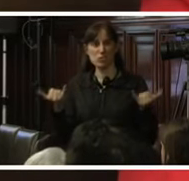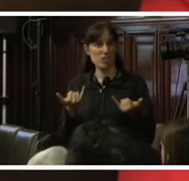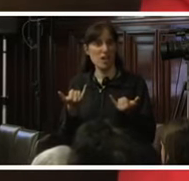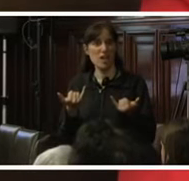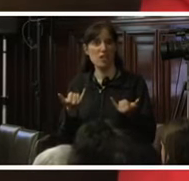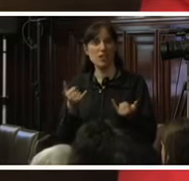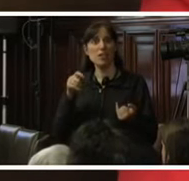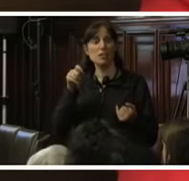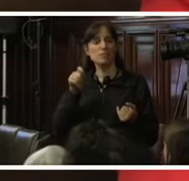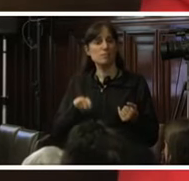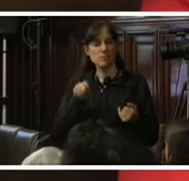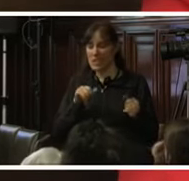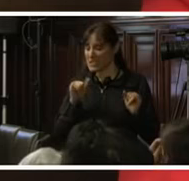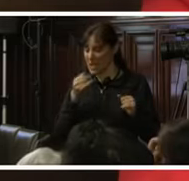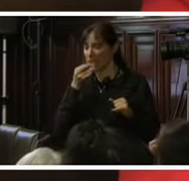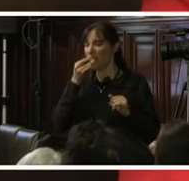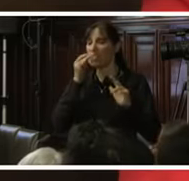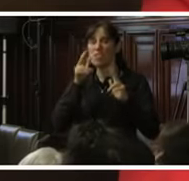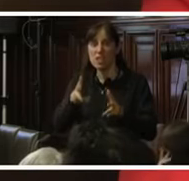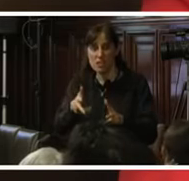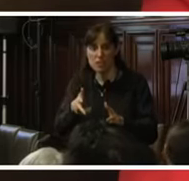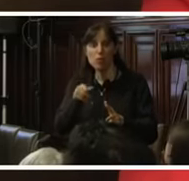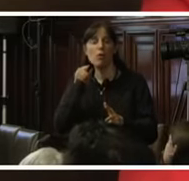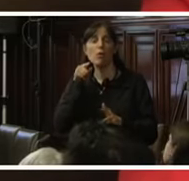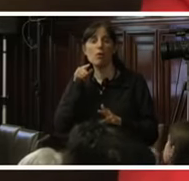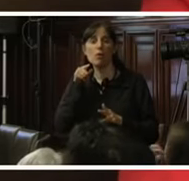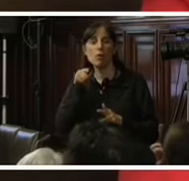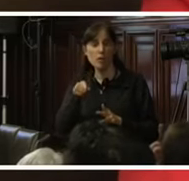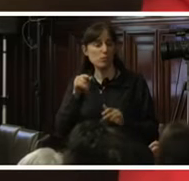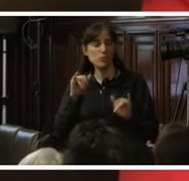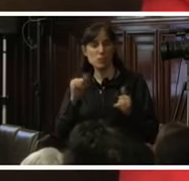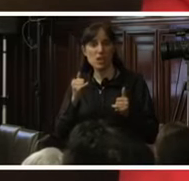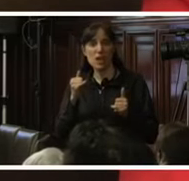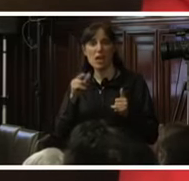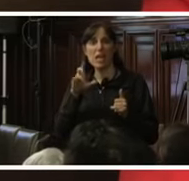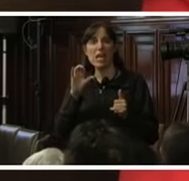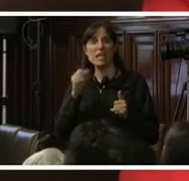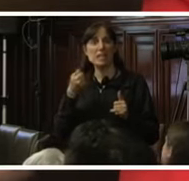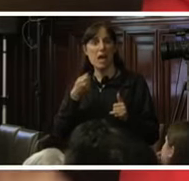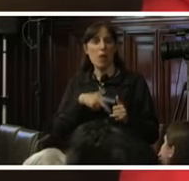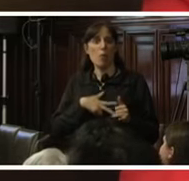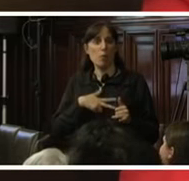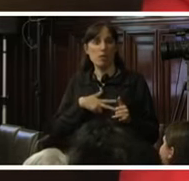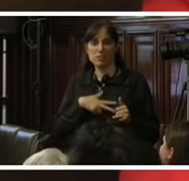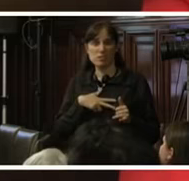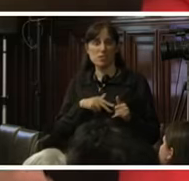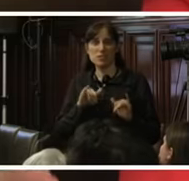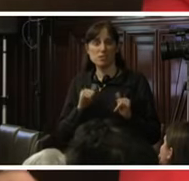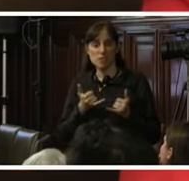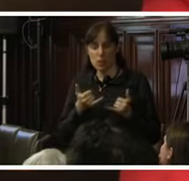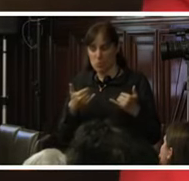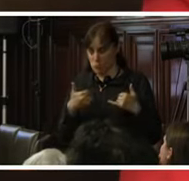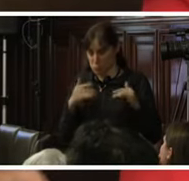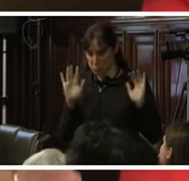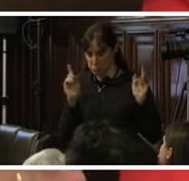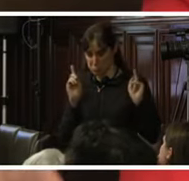que la Judicatura Dinaria ya ha calificado estos hechos como crímenes de lesa humanidad. Nosotros no hemos señalado calificación de delitos. Nosotros lo que